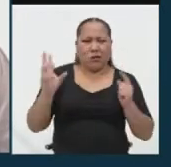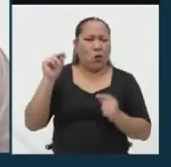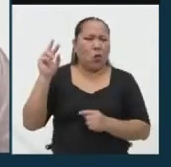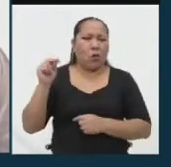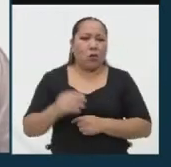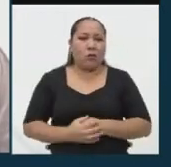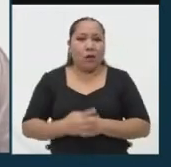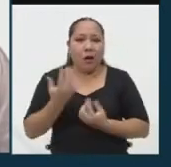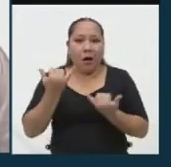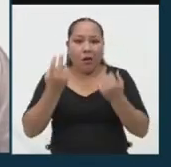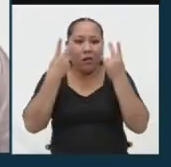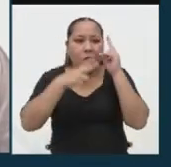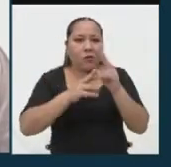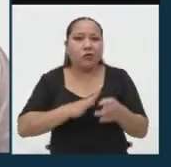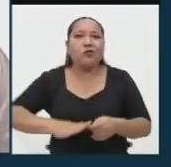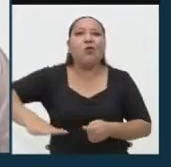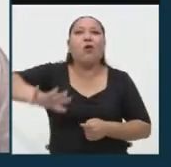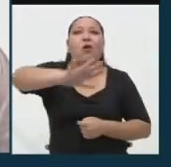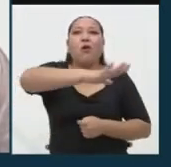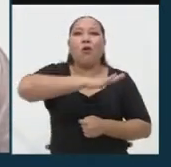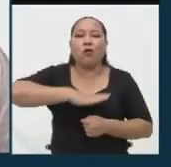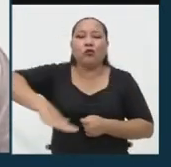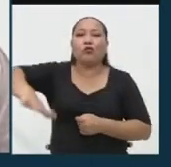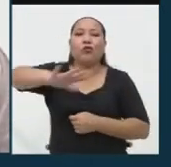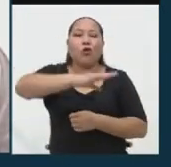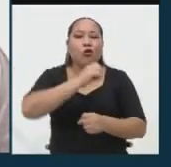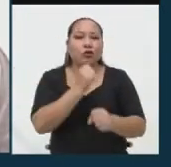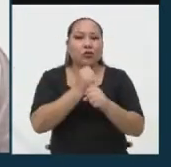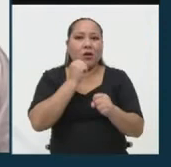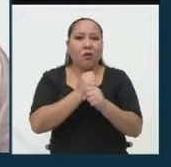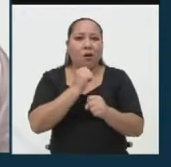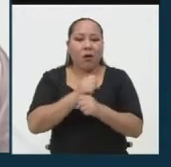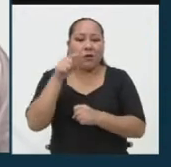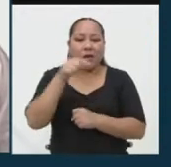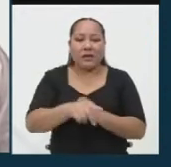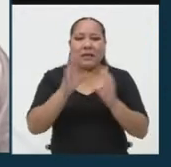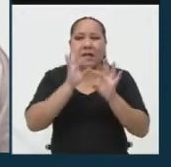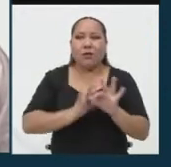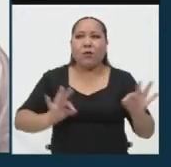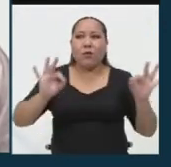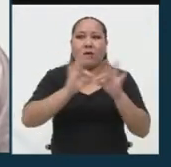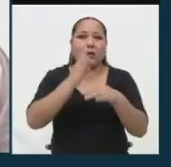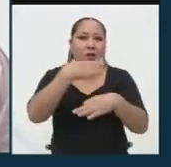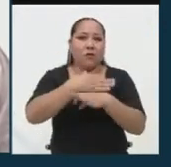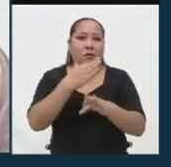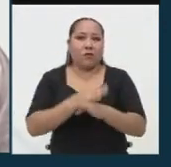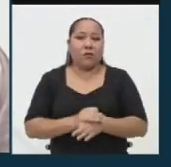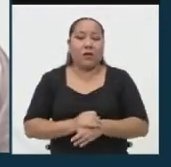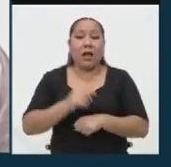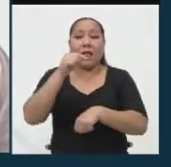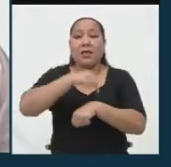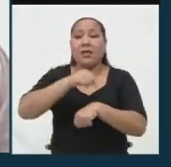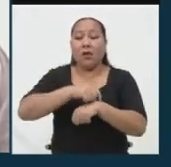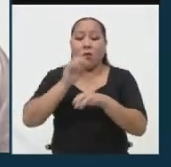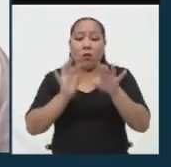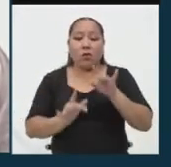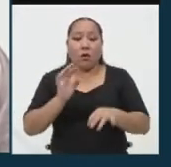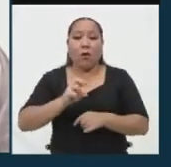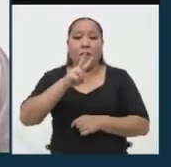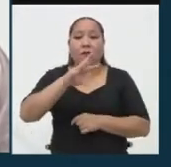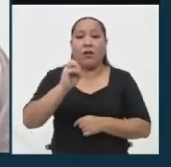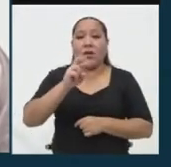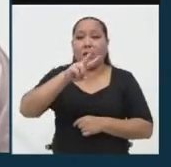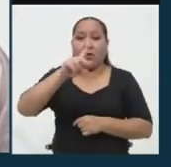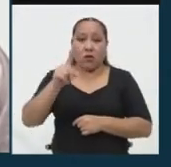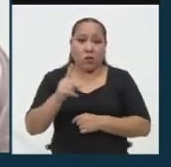Que todos, absolutamente todos, trabajamos mediante esta importante herramienta, la era digital 2021.